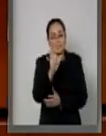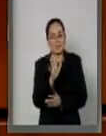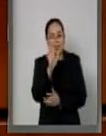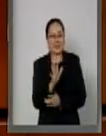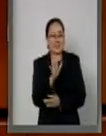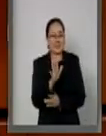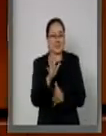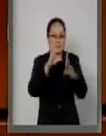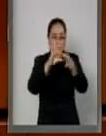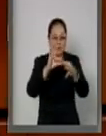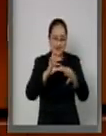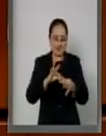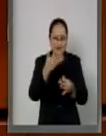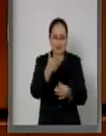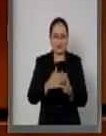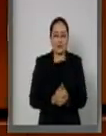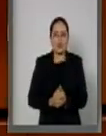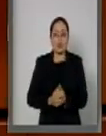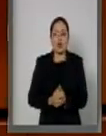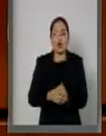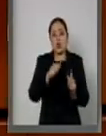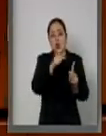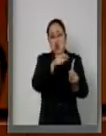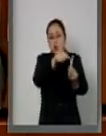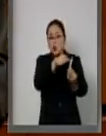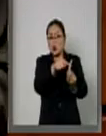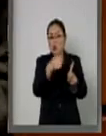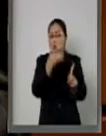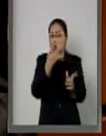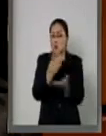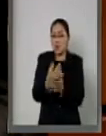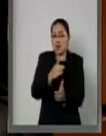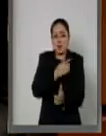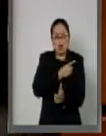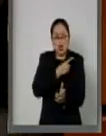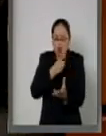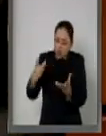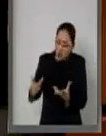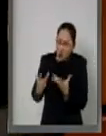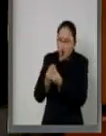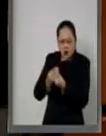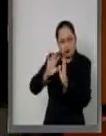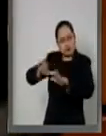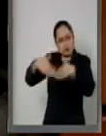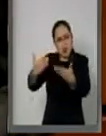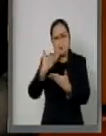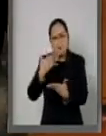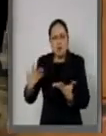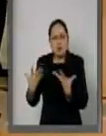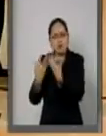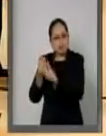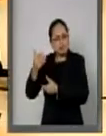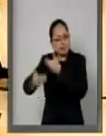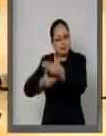León Felipe, no llegue usted solo, y si llegue con todos y a tiempo. Muchas gracias.